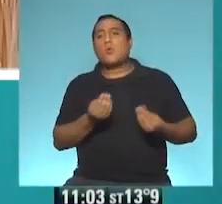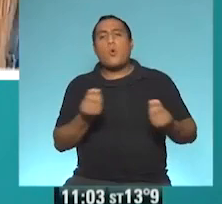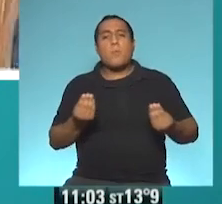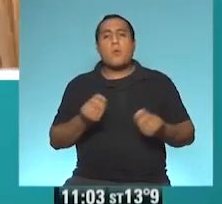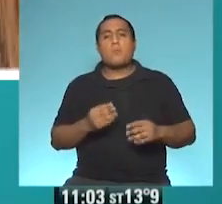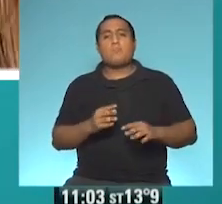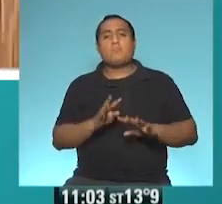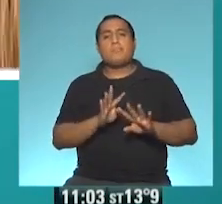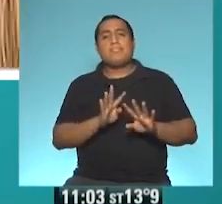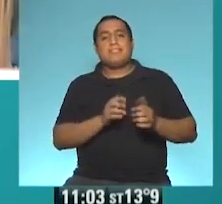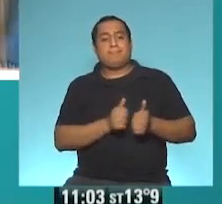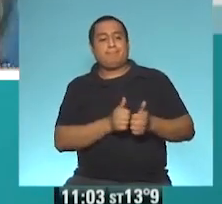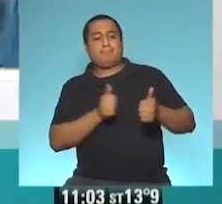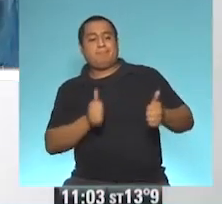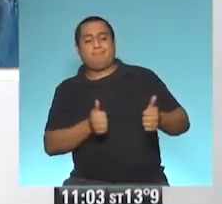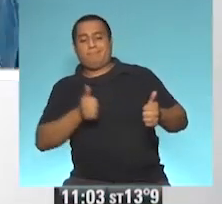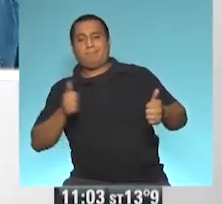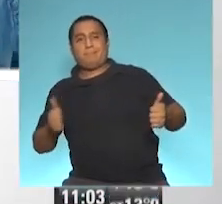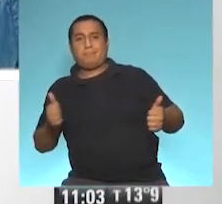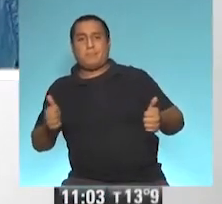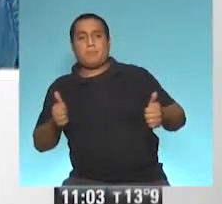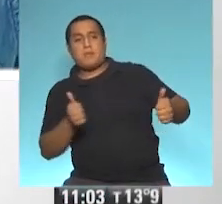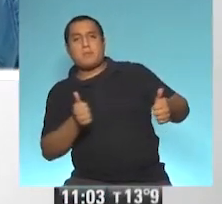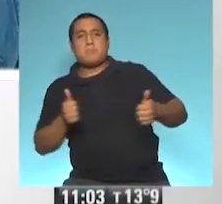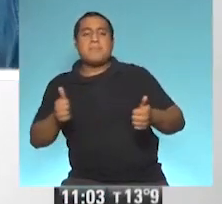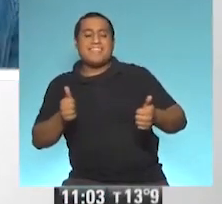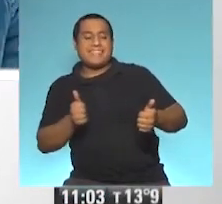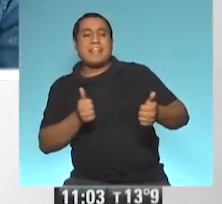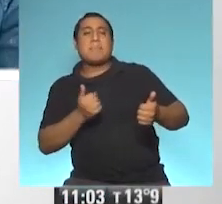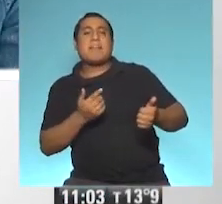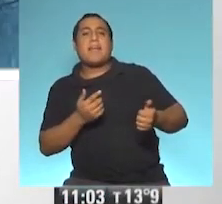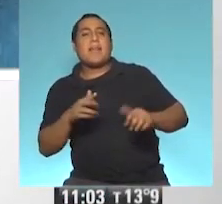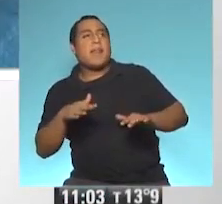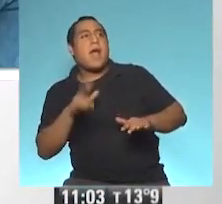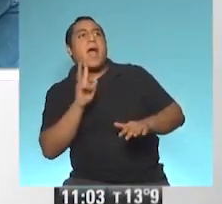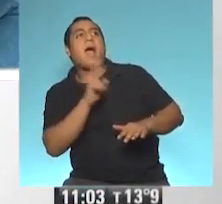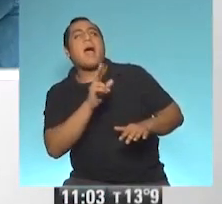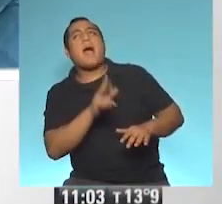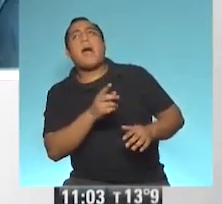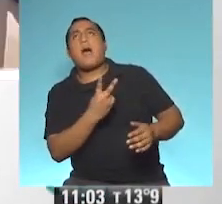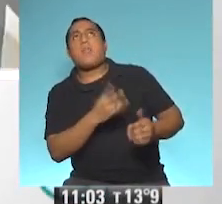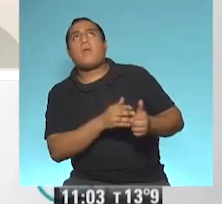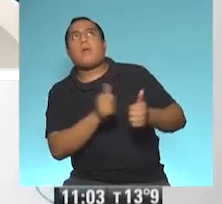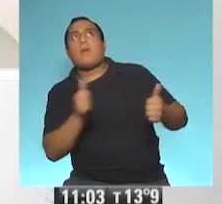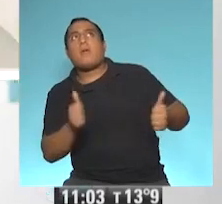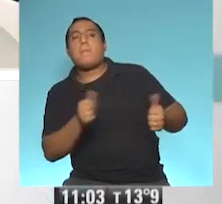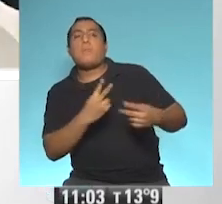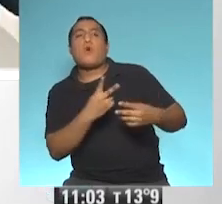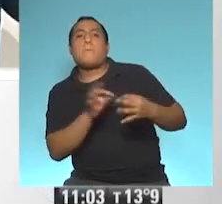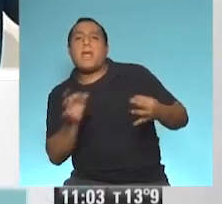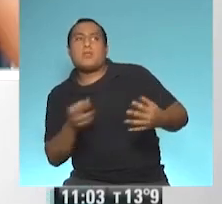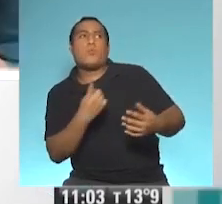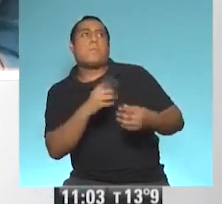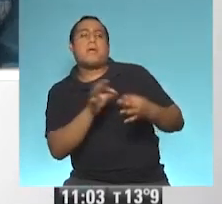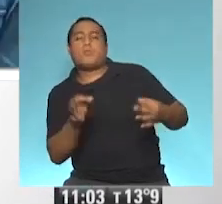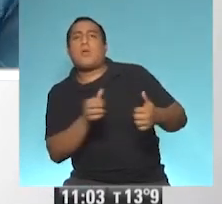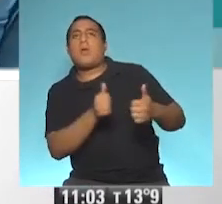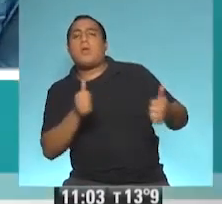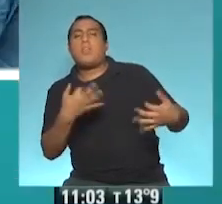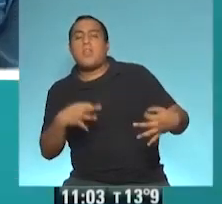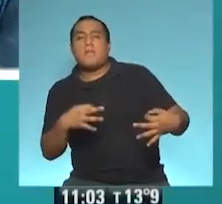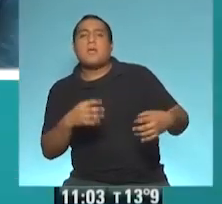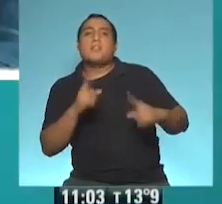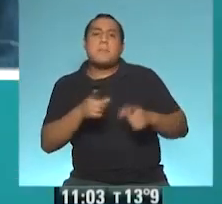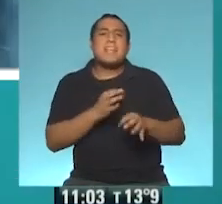para intentar transmitirles esos dos metros que tenemos que tener de distancia y lavarse las manos y cómo lavárselas. Entonces en la coreografía del videoclip